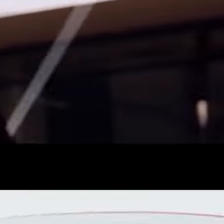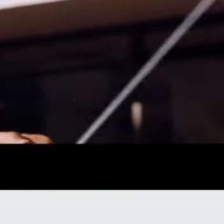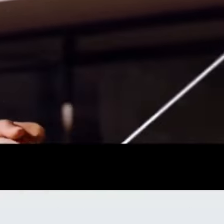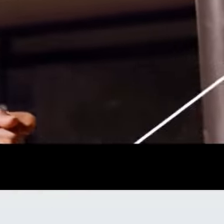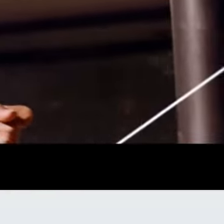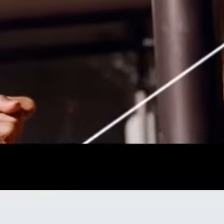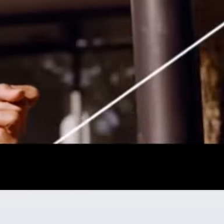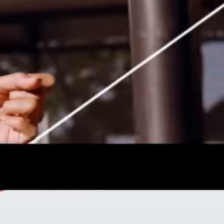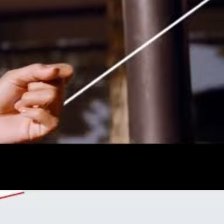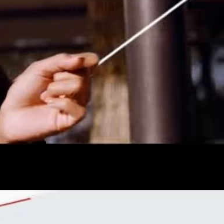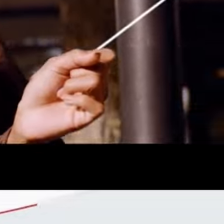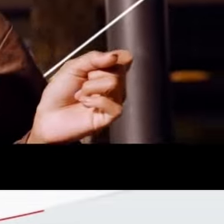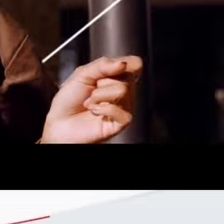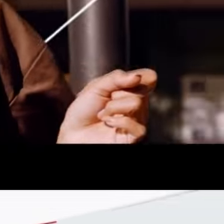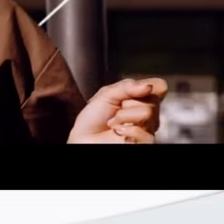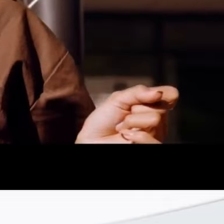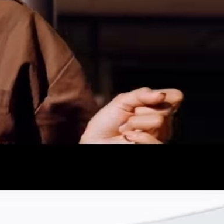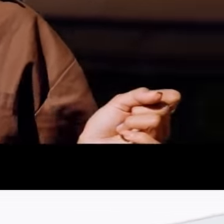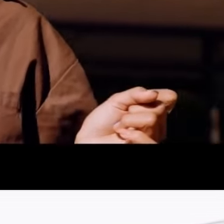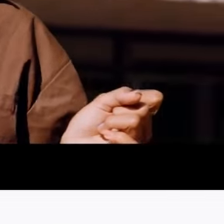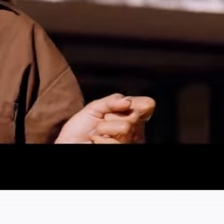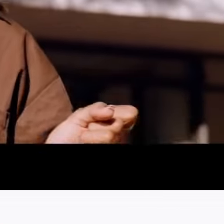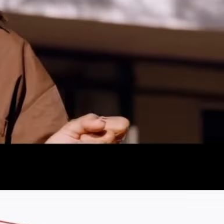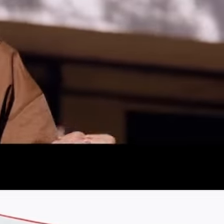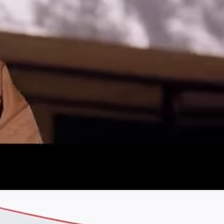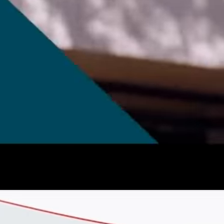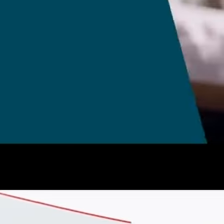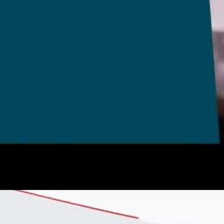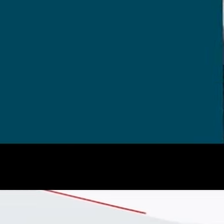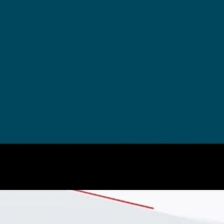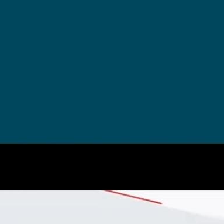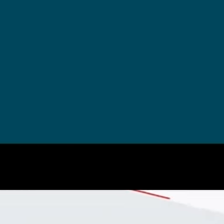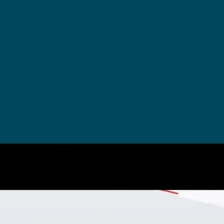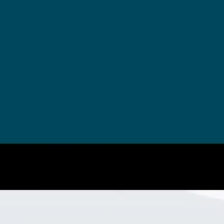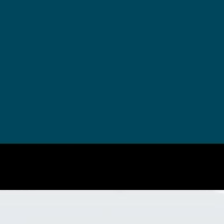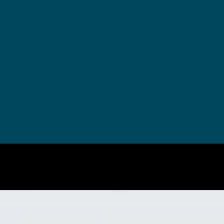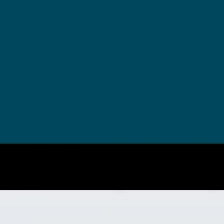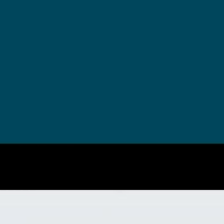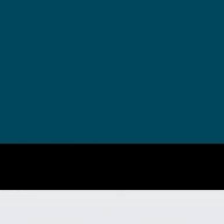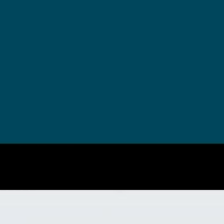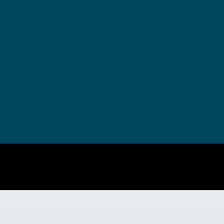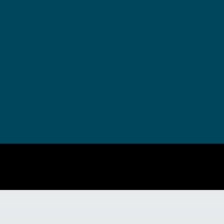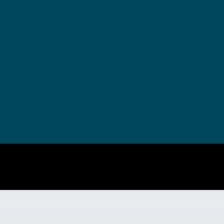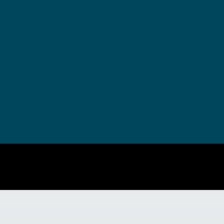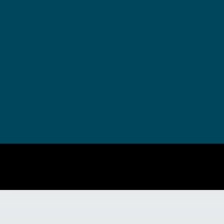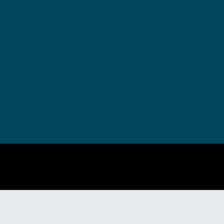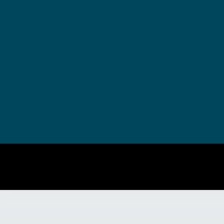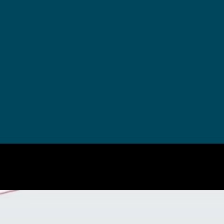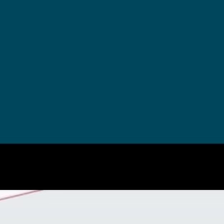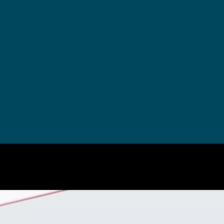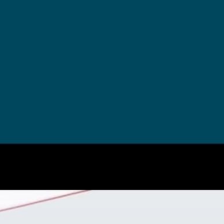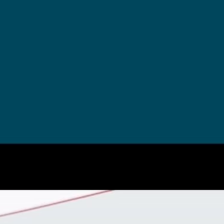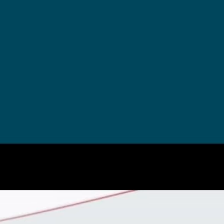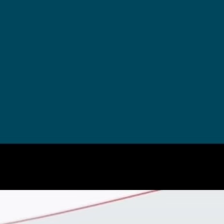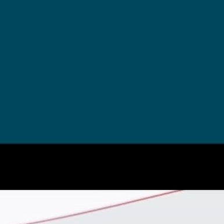En Unicaja te ayudamos a destapar el potencial de base que llevas dentro. Unicaja. Te atreves